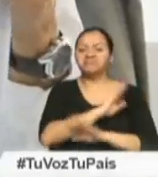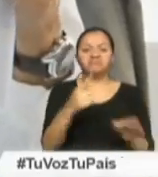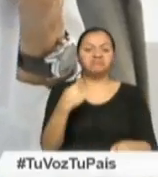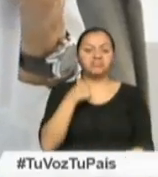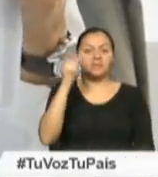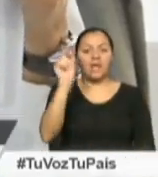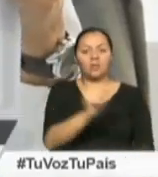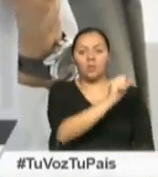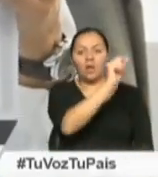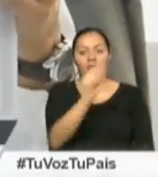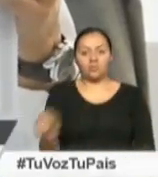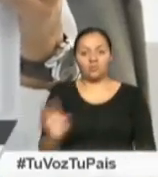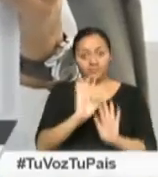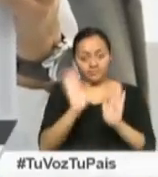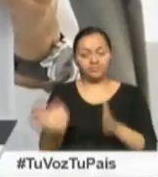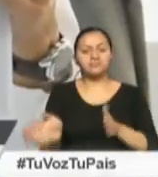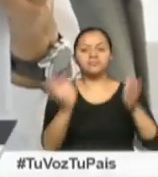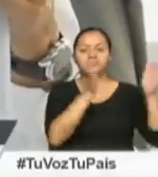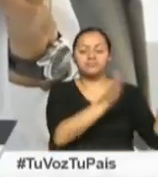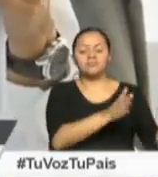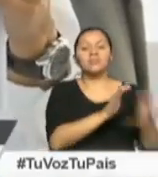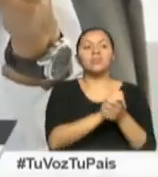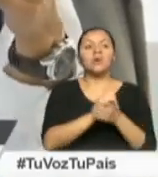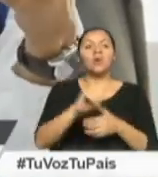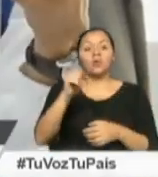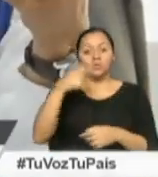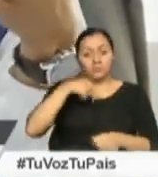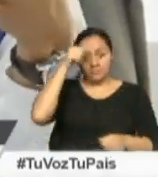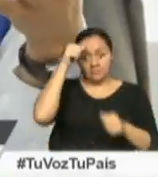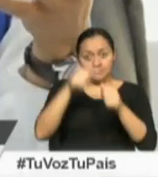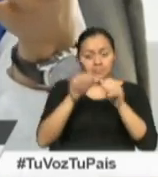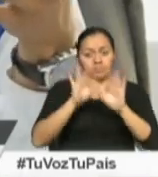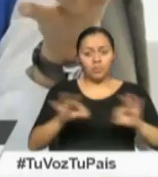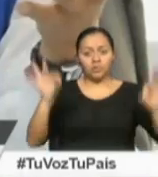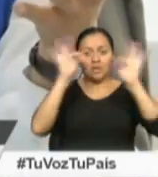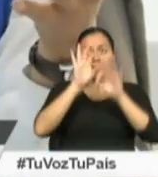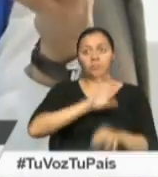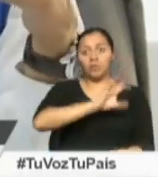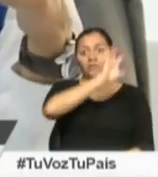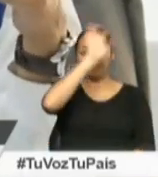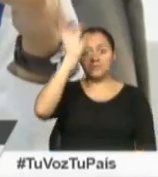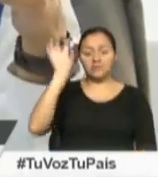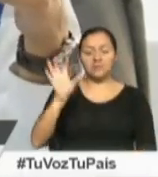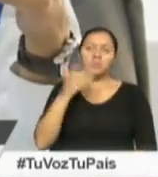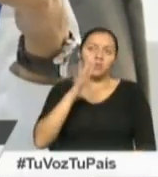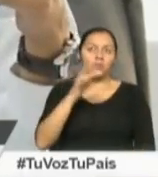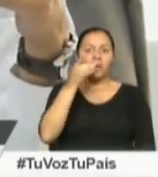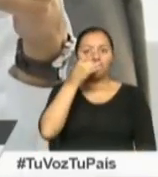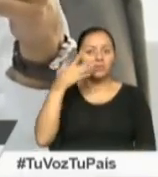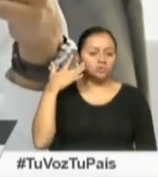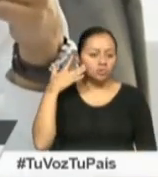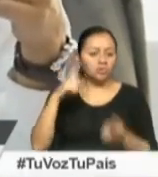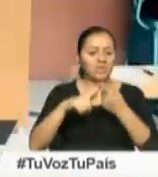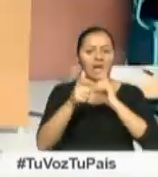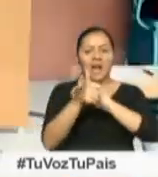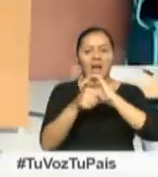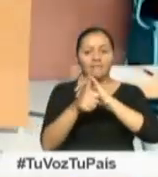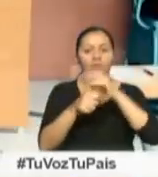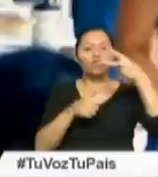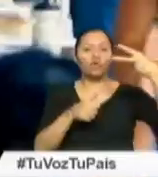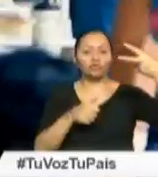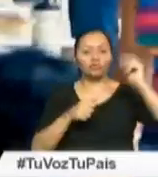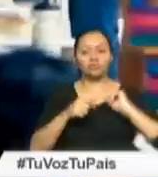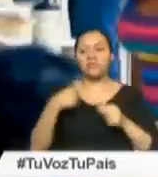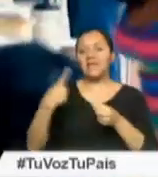Pero tú tienes, dependiendo de su jurisdicción, recordar que quizás en el tema de Amazonía, Galápagos, yo elijo ahí a dos asambleístas. Ellos